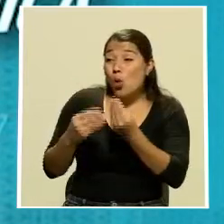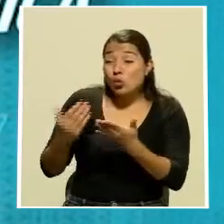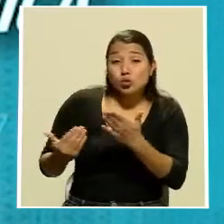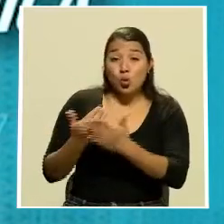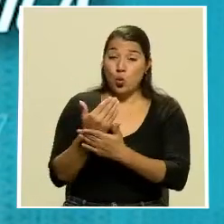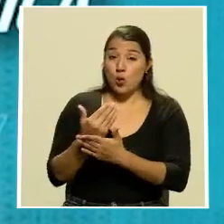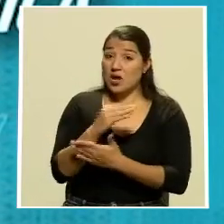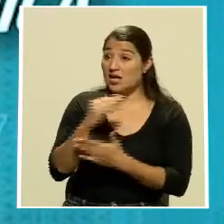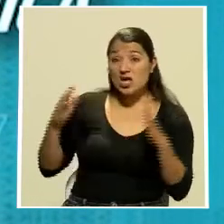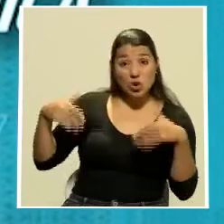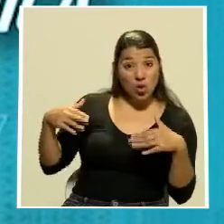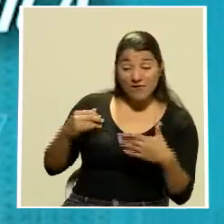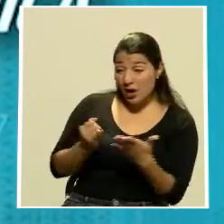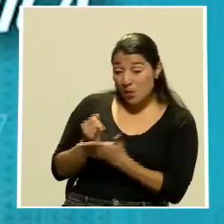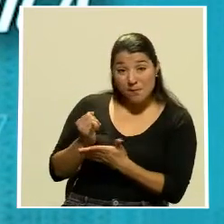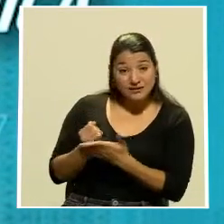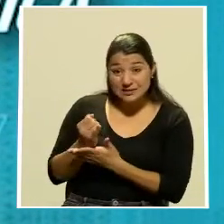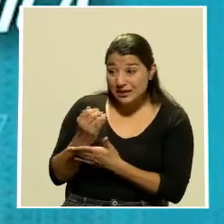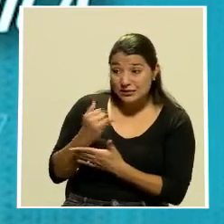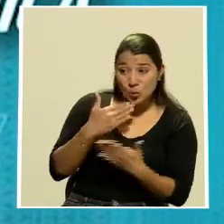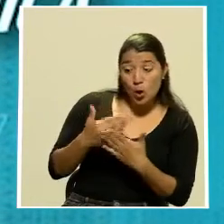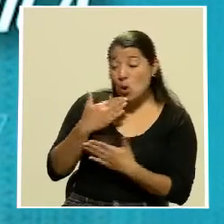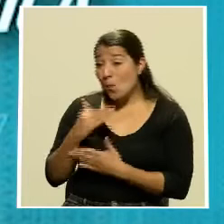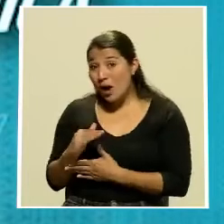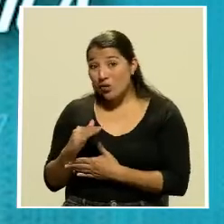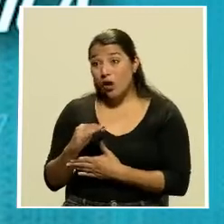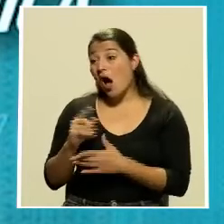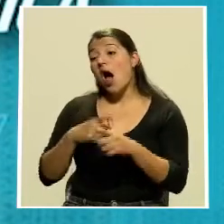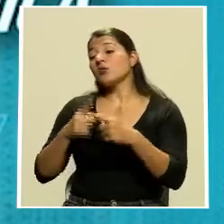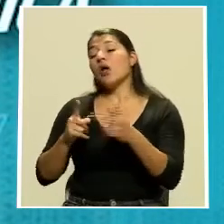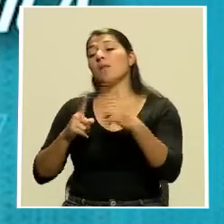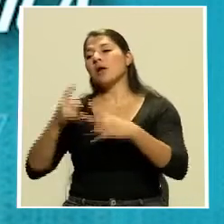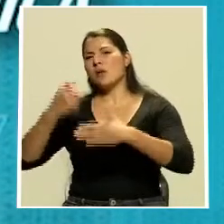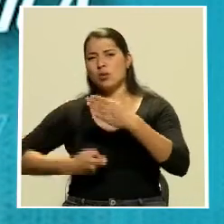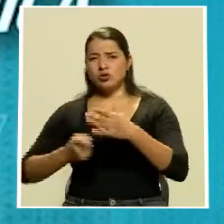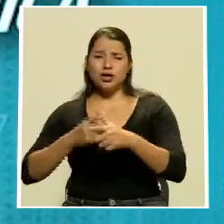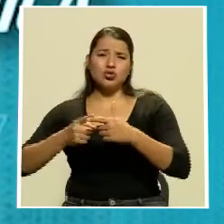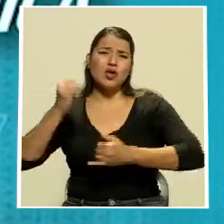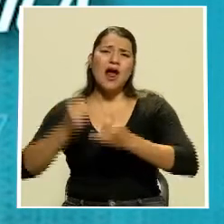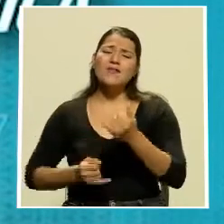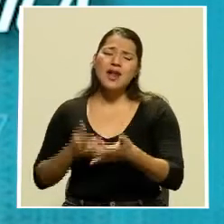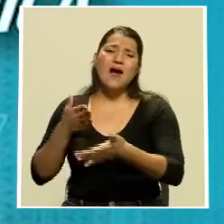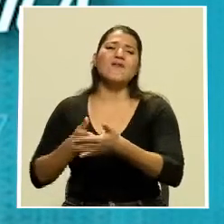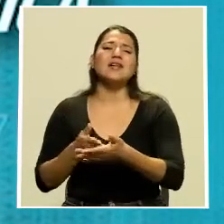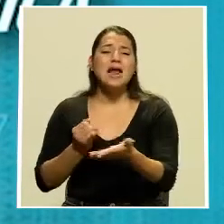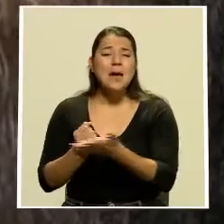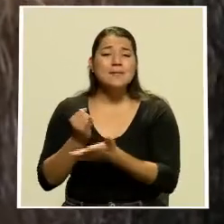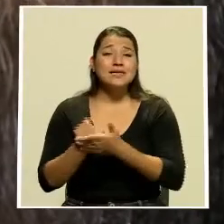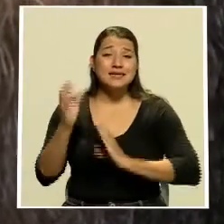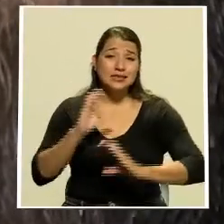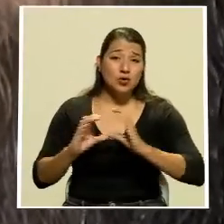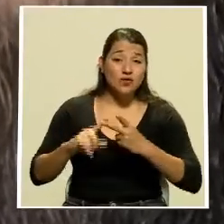investigados se les aplica un impuesto esto indudablemente influirá negativamente en la investigación científica y en la